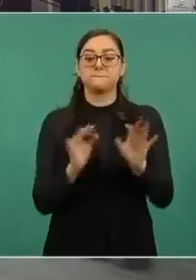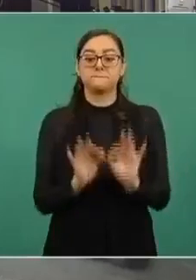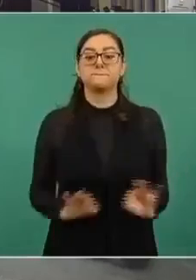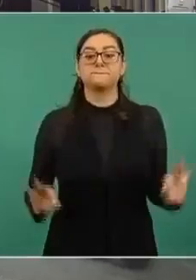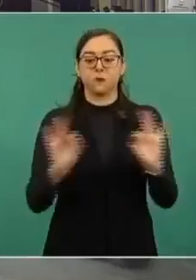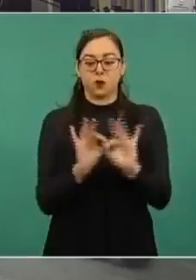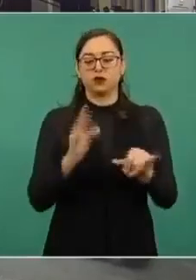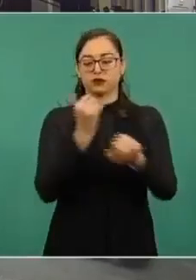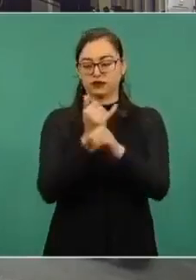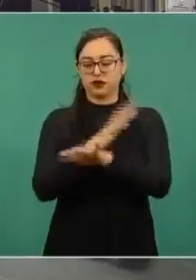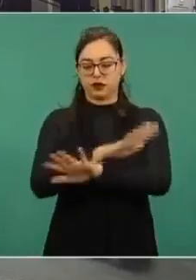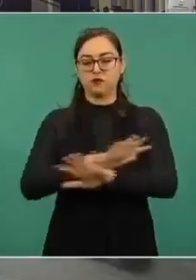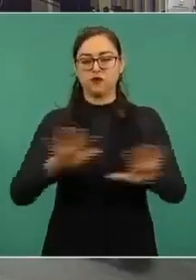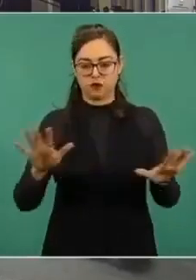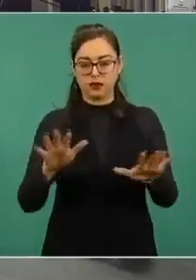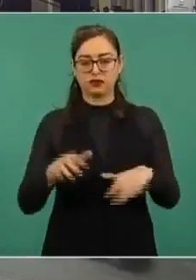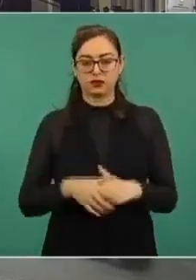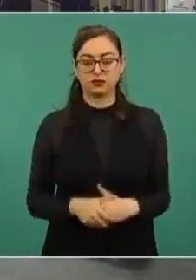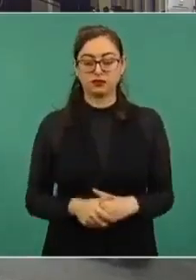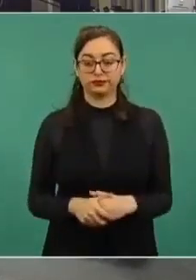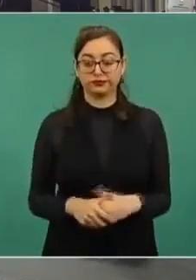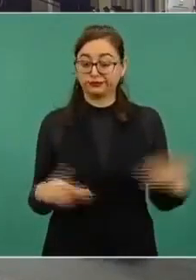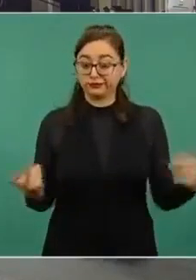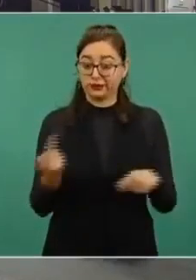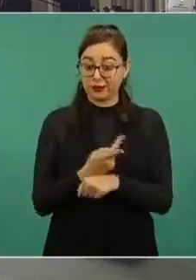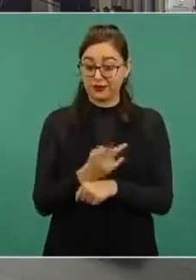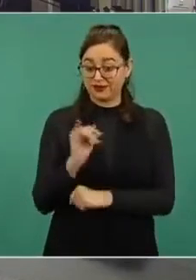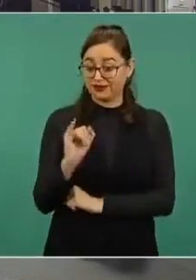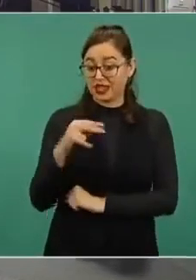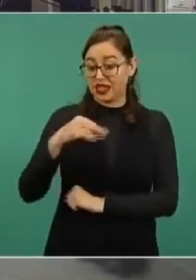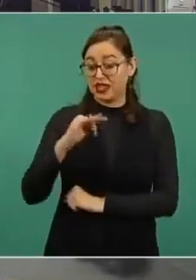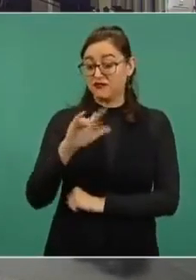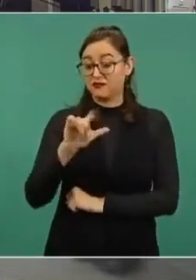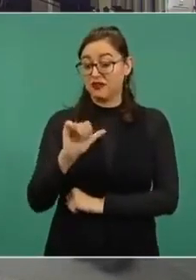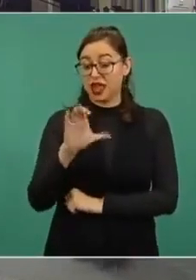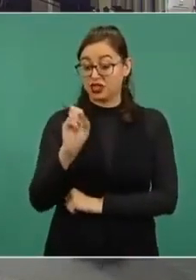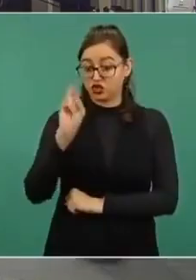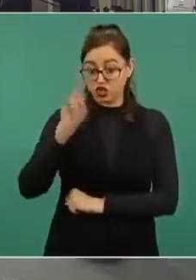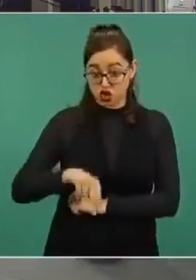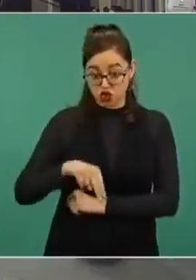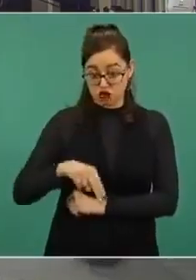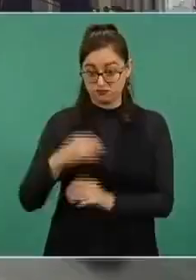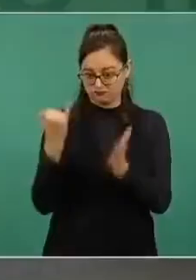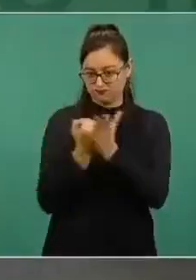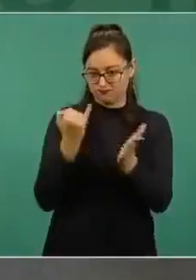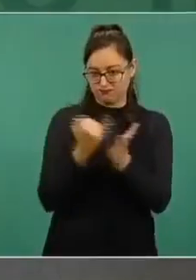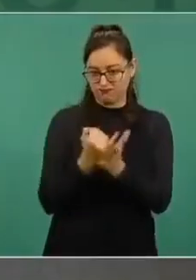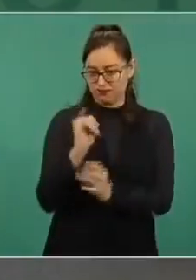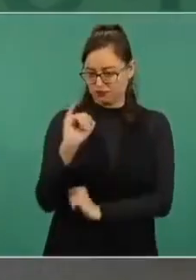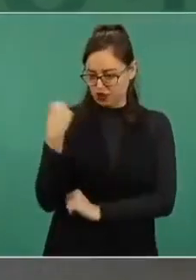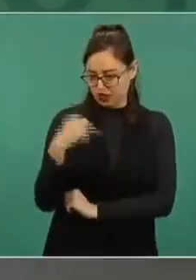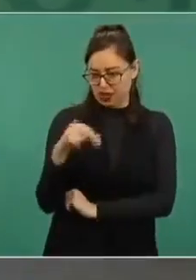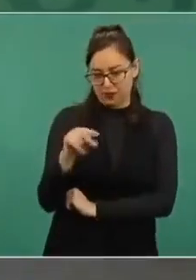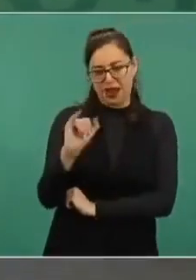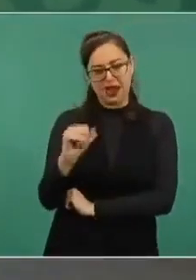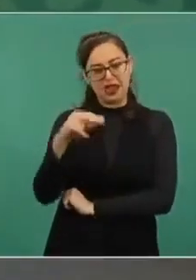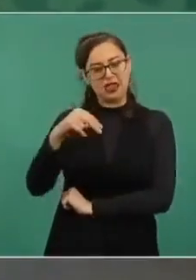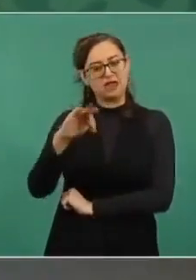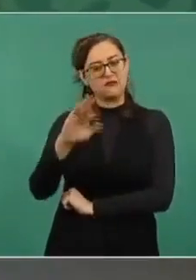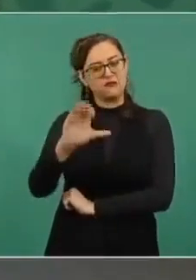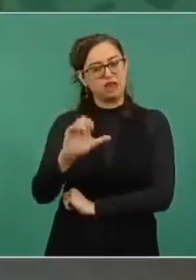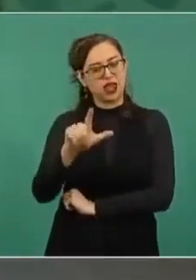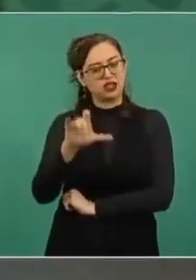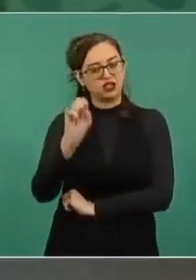El fenómeno de inflación es mundial, porque a veces